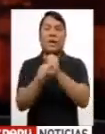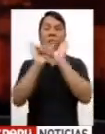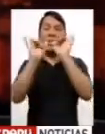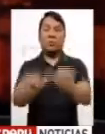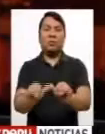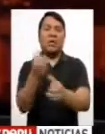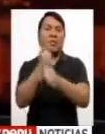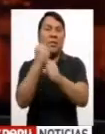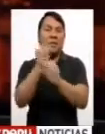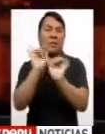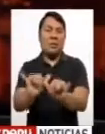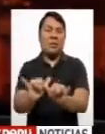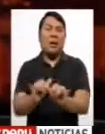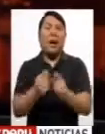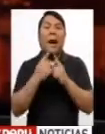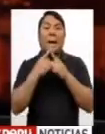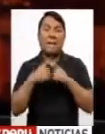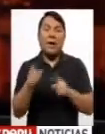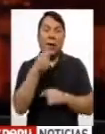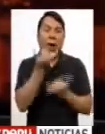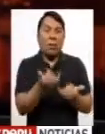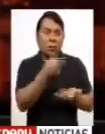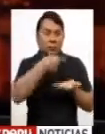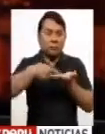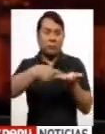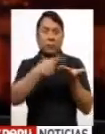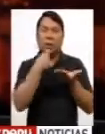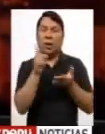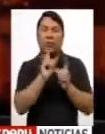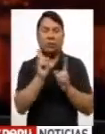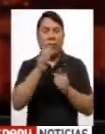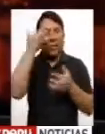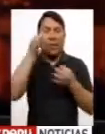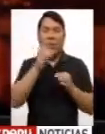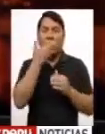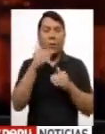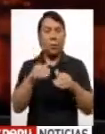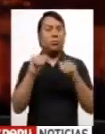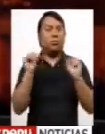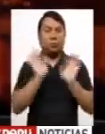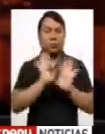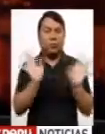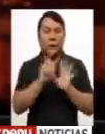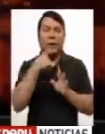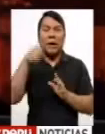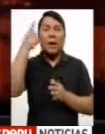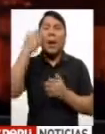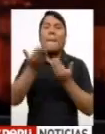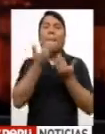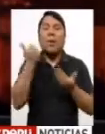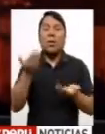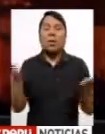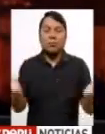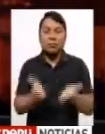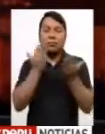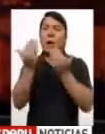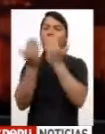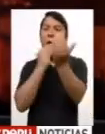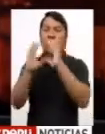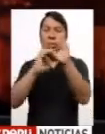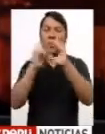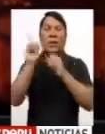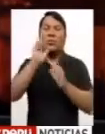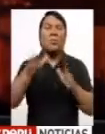considero que está actuando como un estadista y llamando a la reflexión y al diálogo nacional, pues no se puede continuar en este clima de